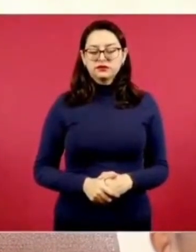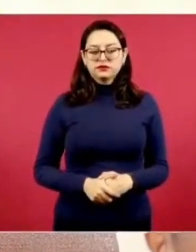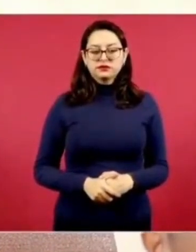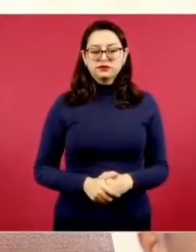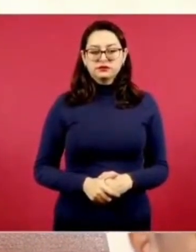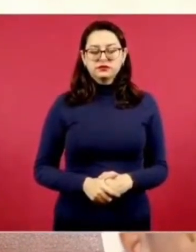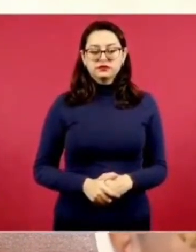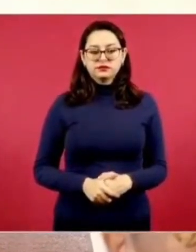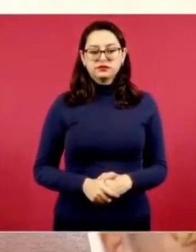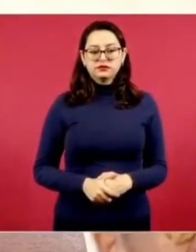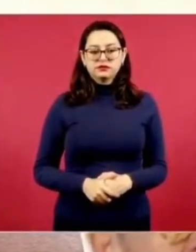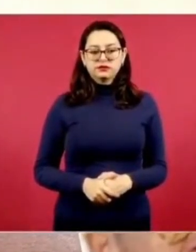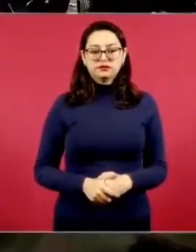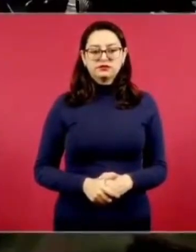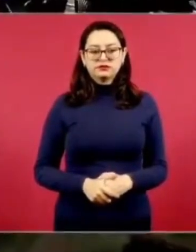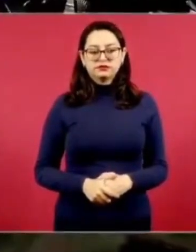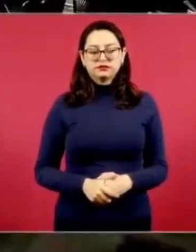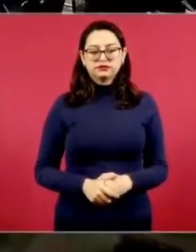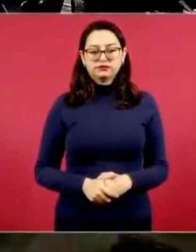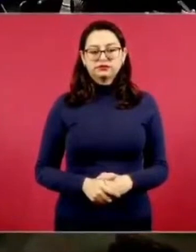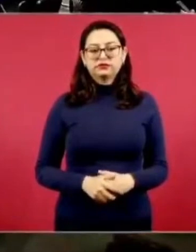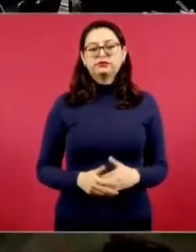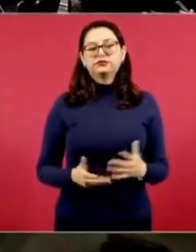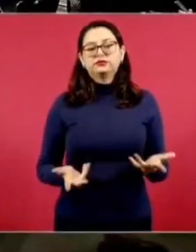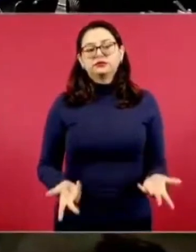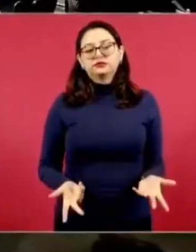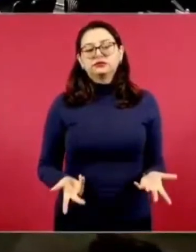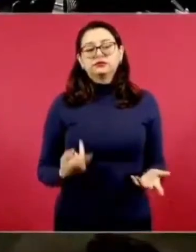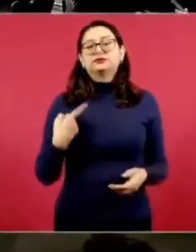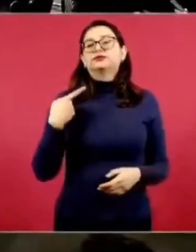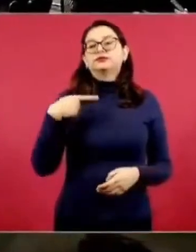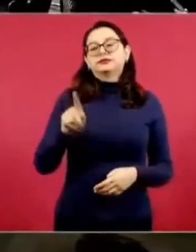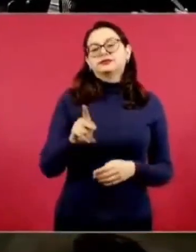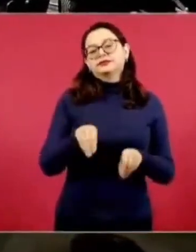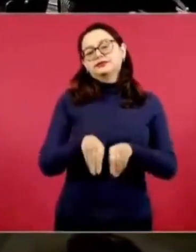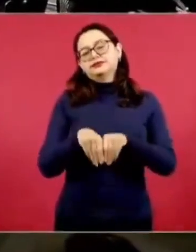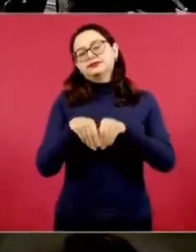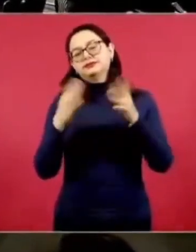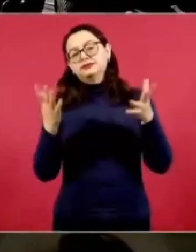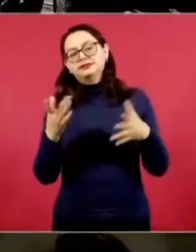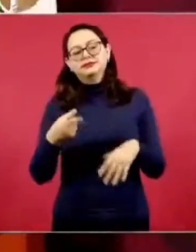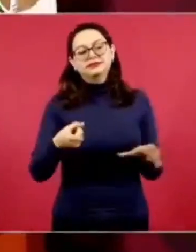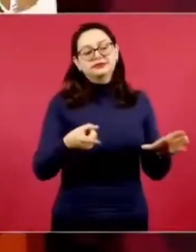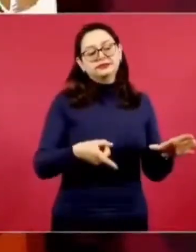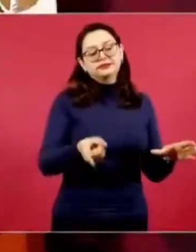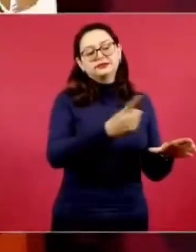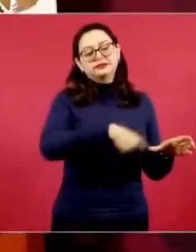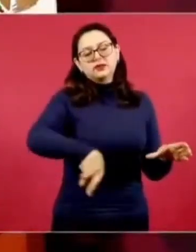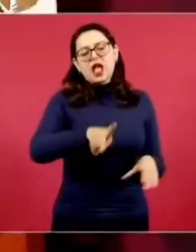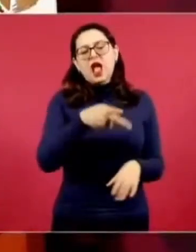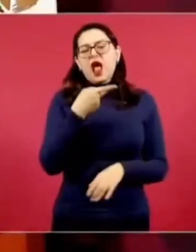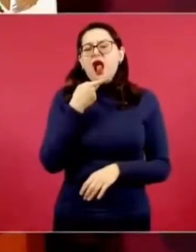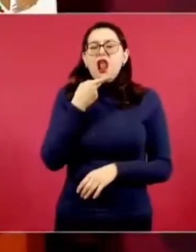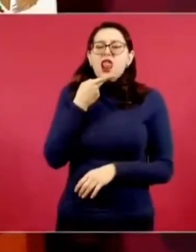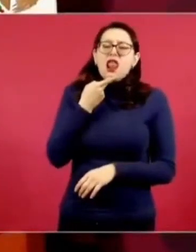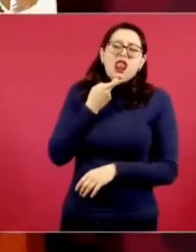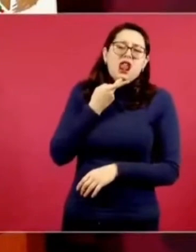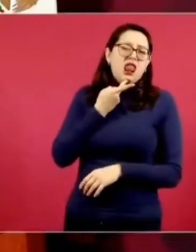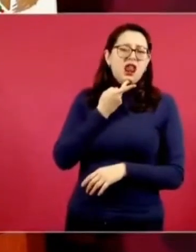tecnocrático, de supuesta modernidad,